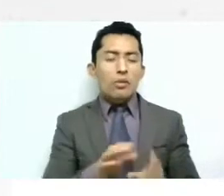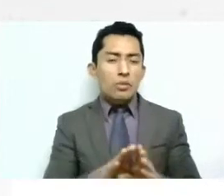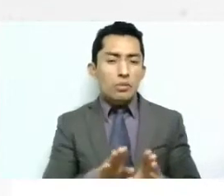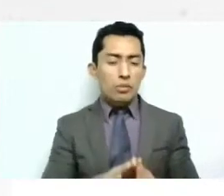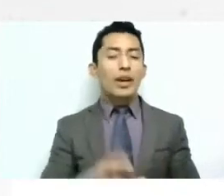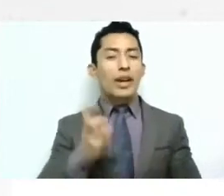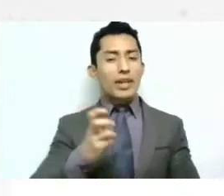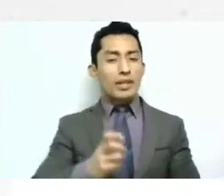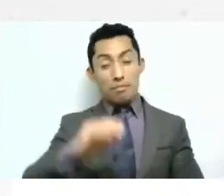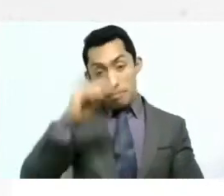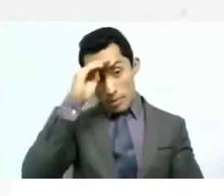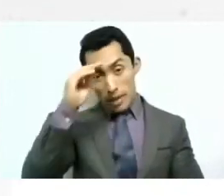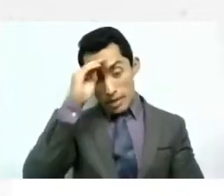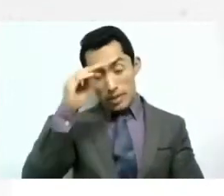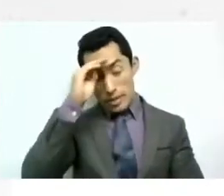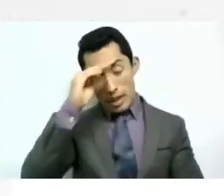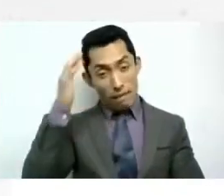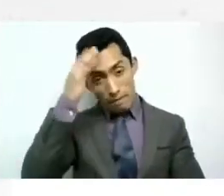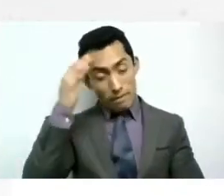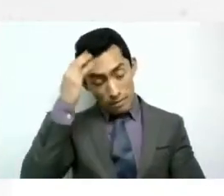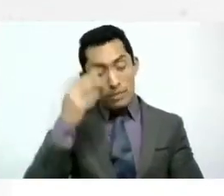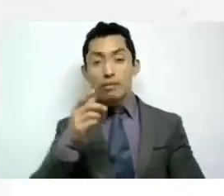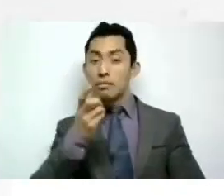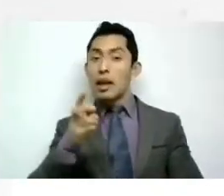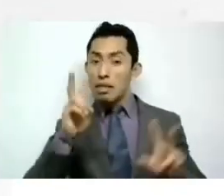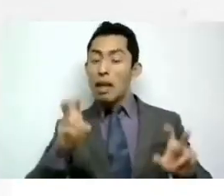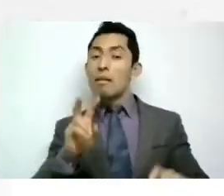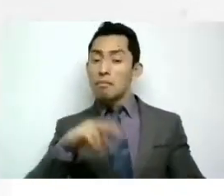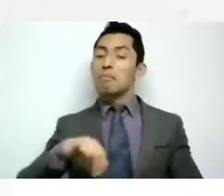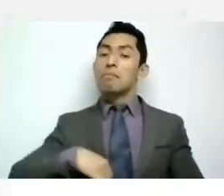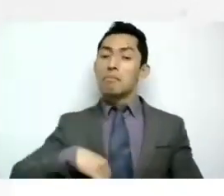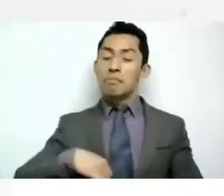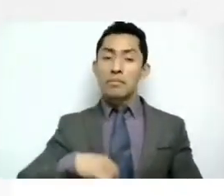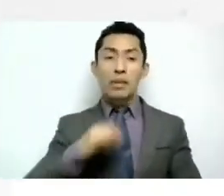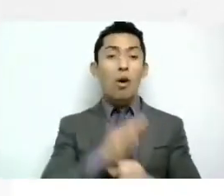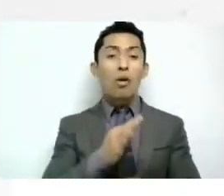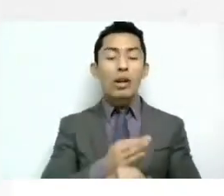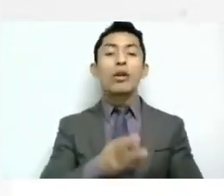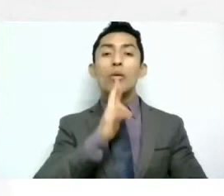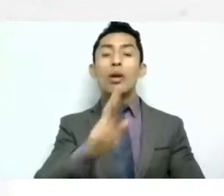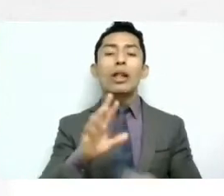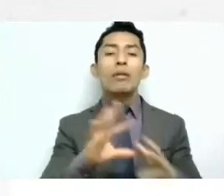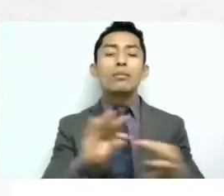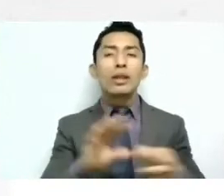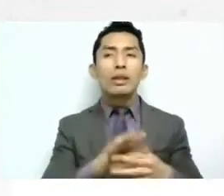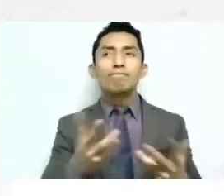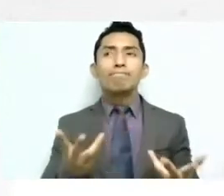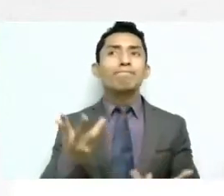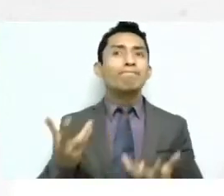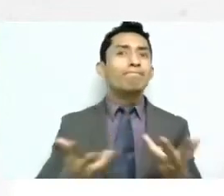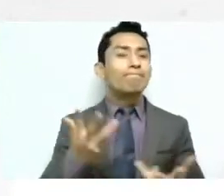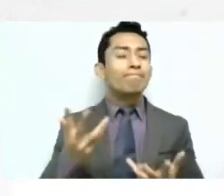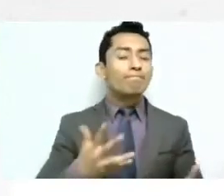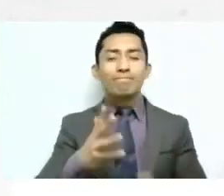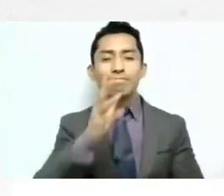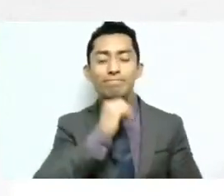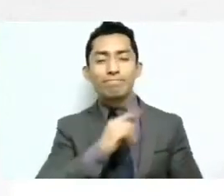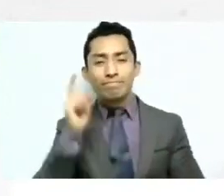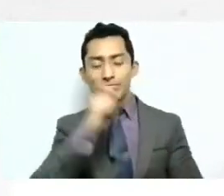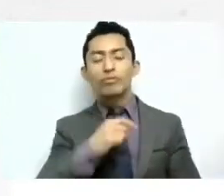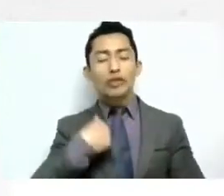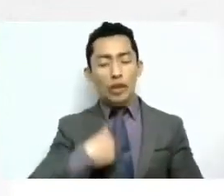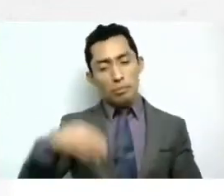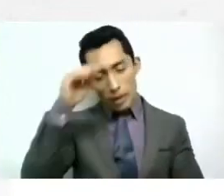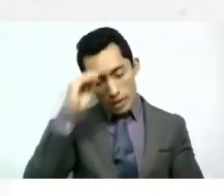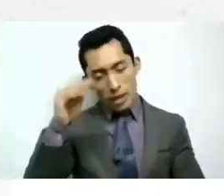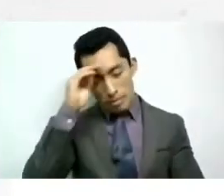reflexionar es un tema que creo que ahorita no tendría la respuesta porque es algo que he estado pensando y analizando